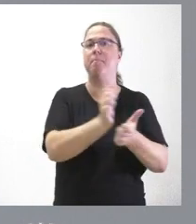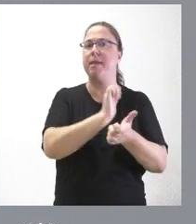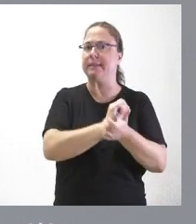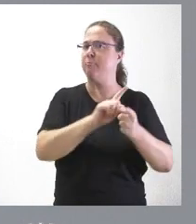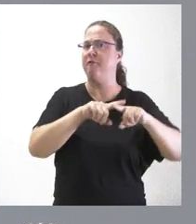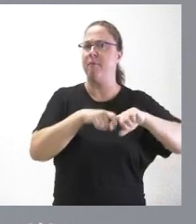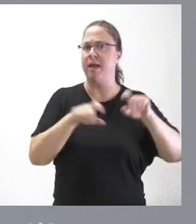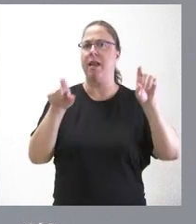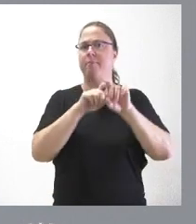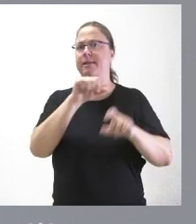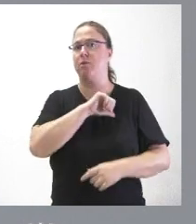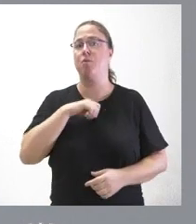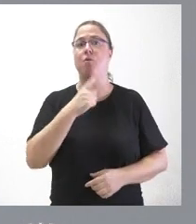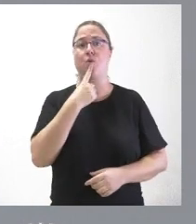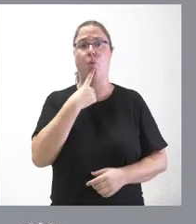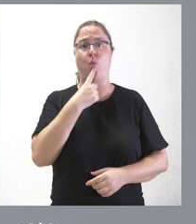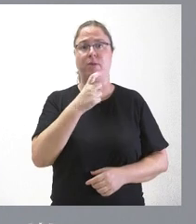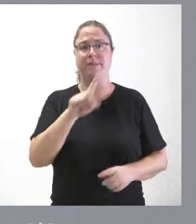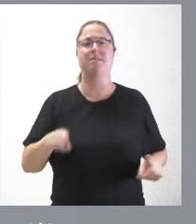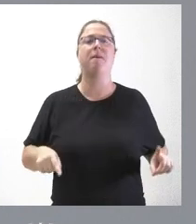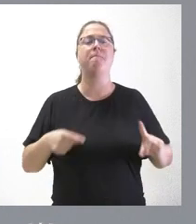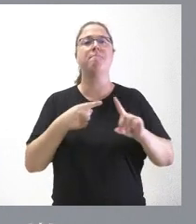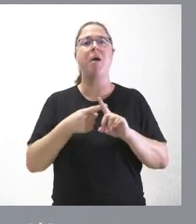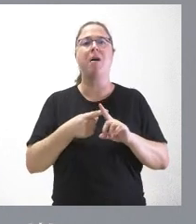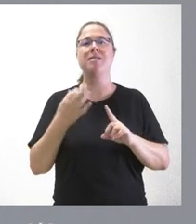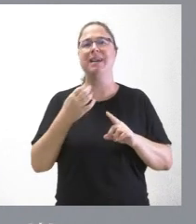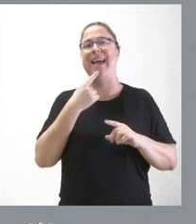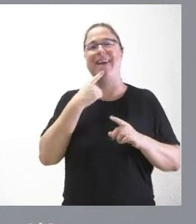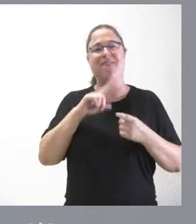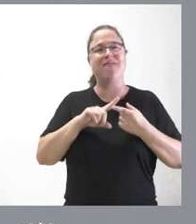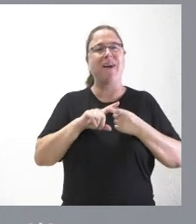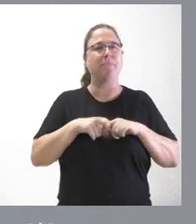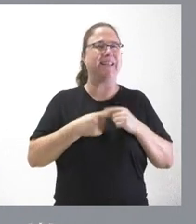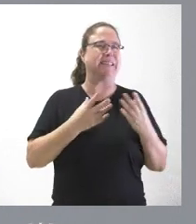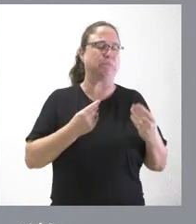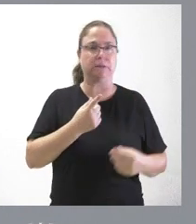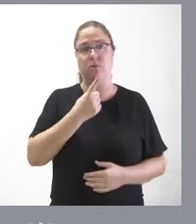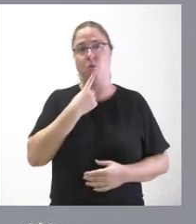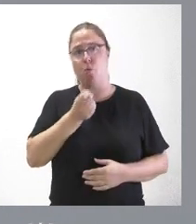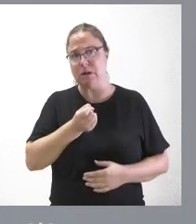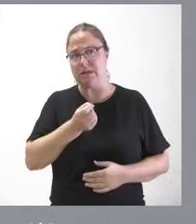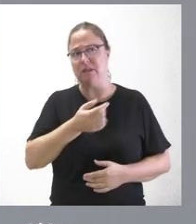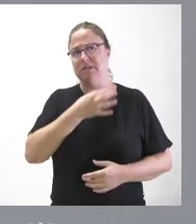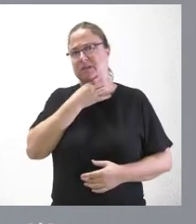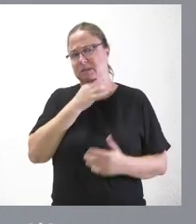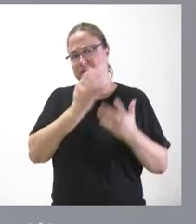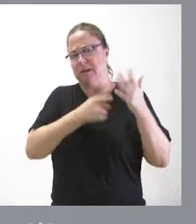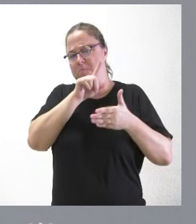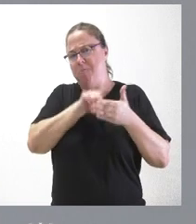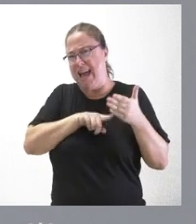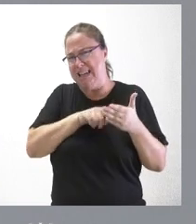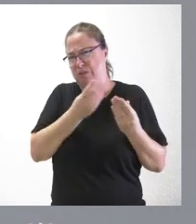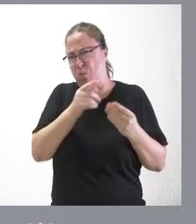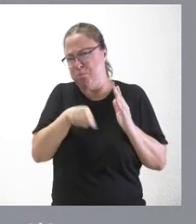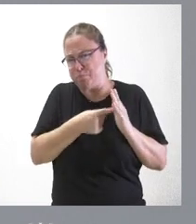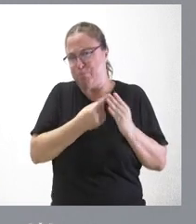autónomos. Y de esto se deriva, por un lado, que muchas familias tienen dificultades para llegar a fin de mes como consecuencia de la pérdida de poder